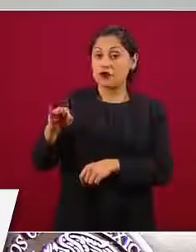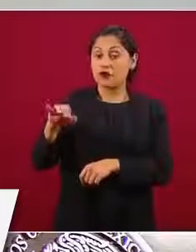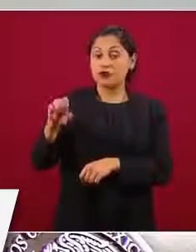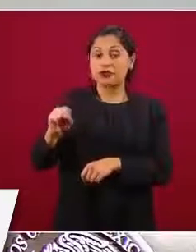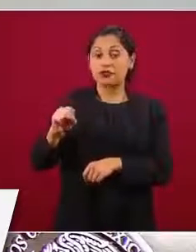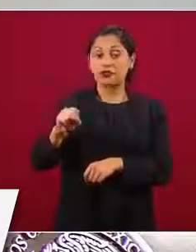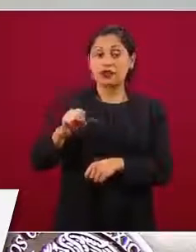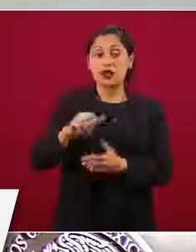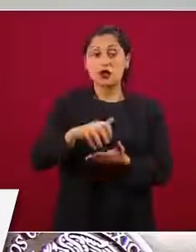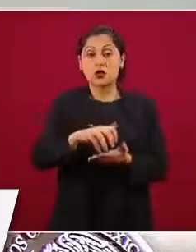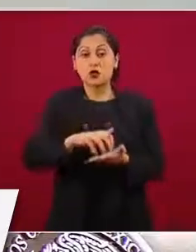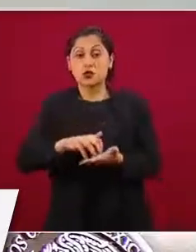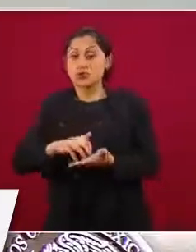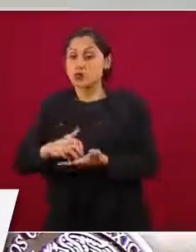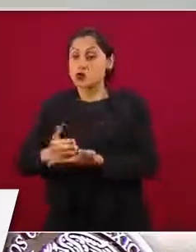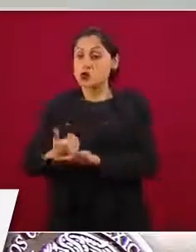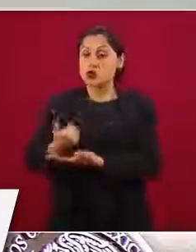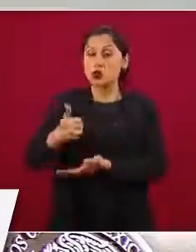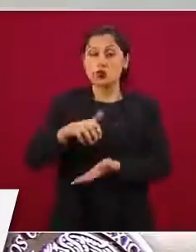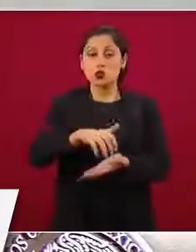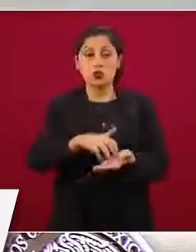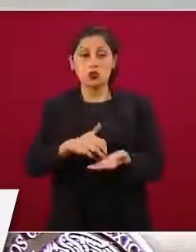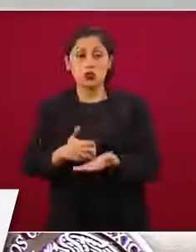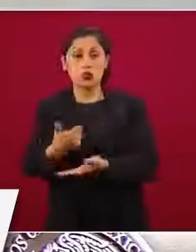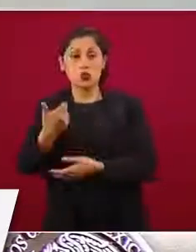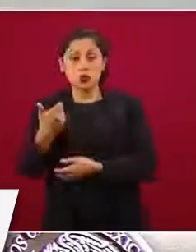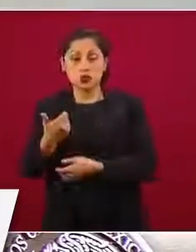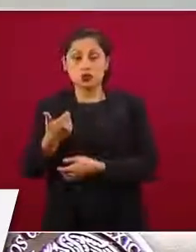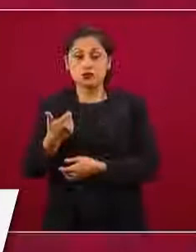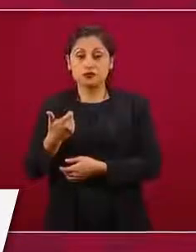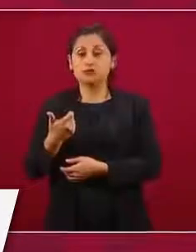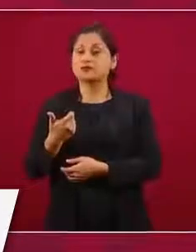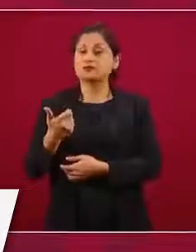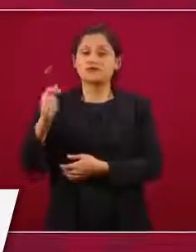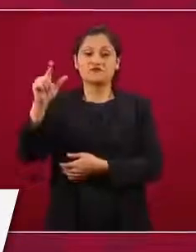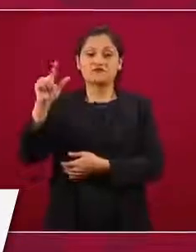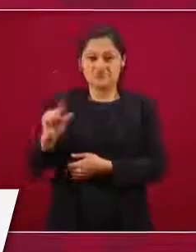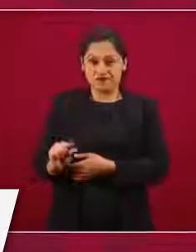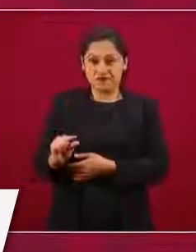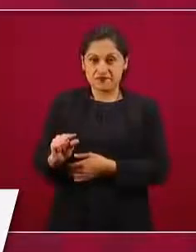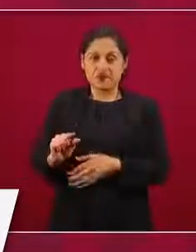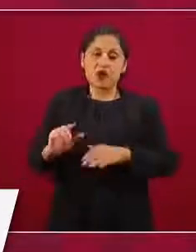llamándola técnicamente, se disminuyen las comisiones.